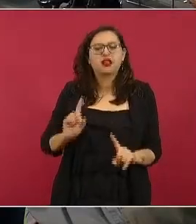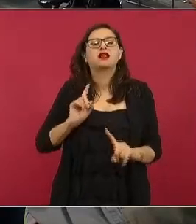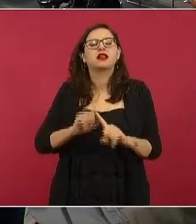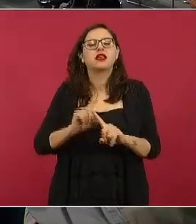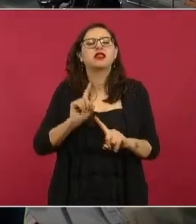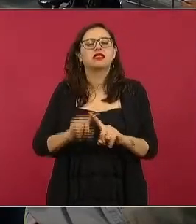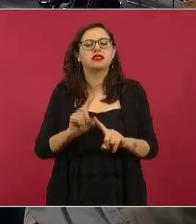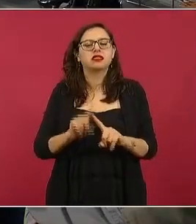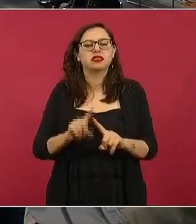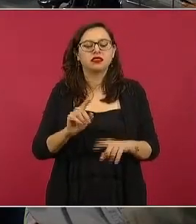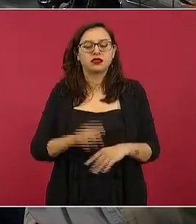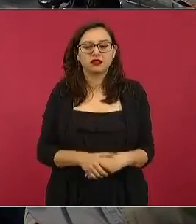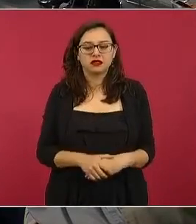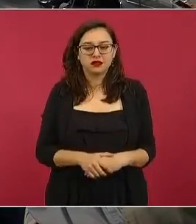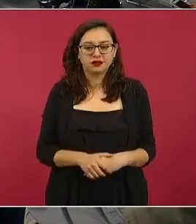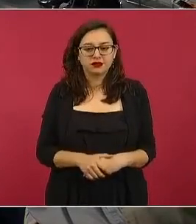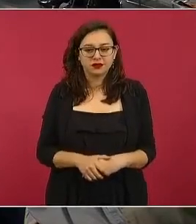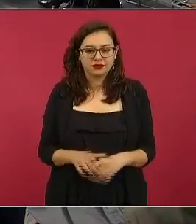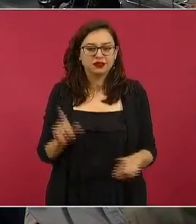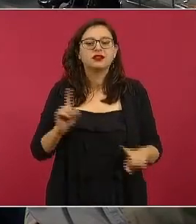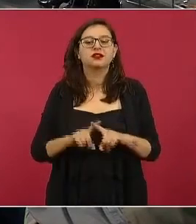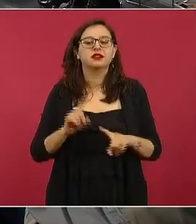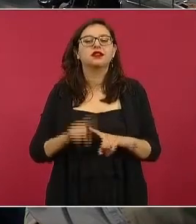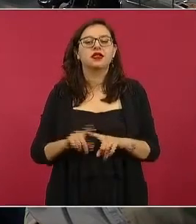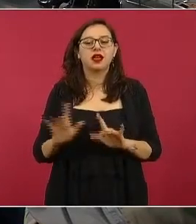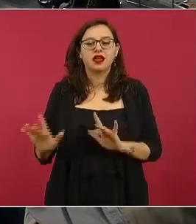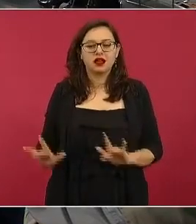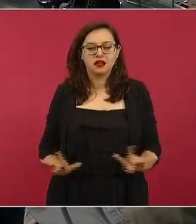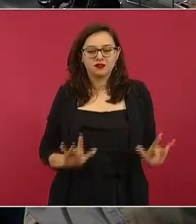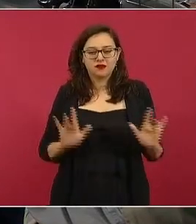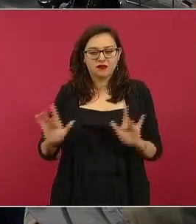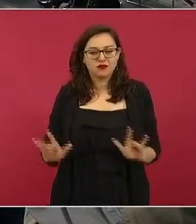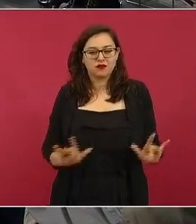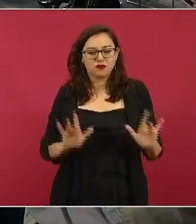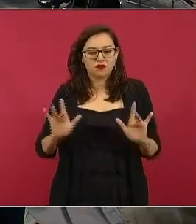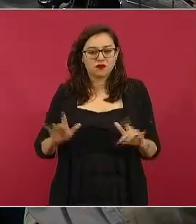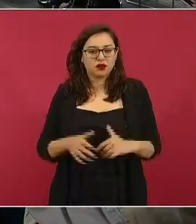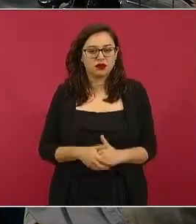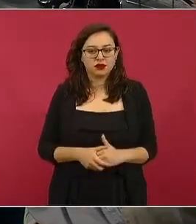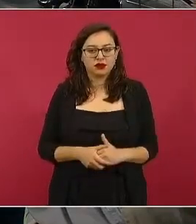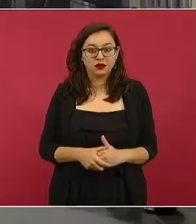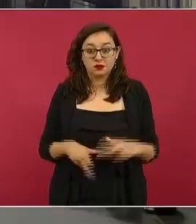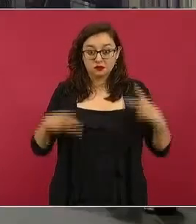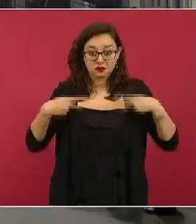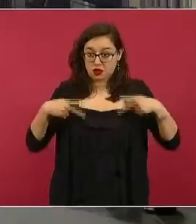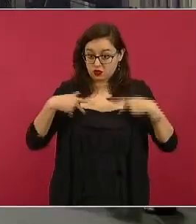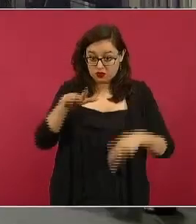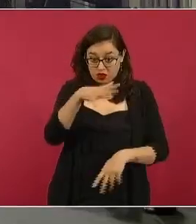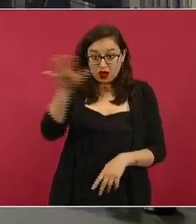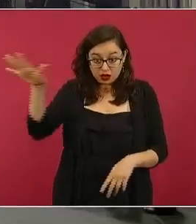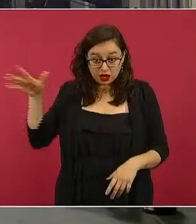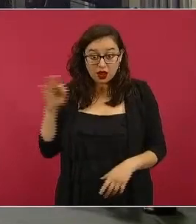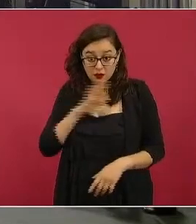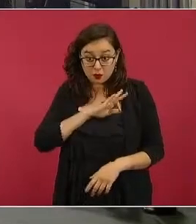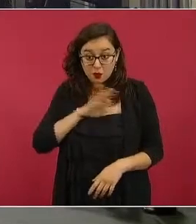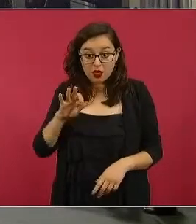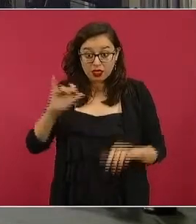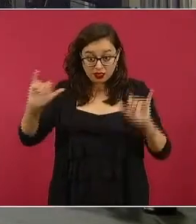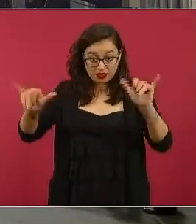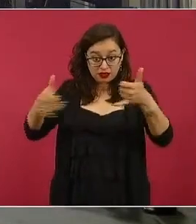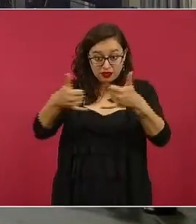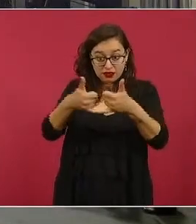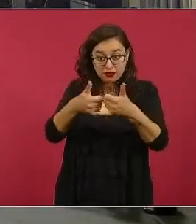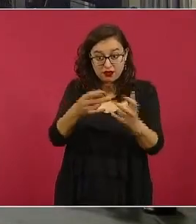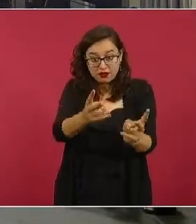cualquier ciudadano esos son despachos de abogados este